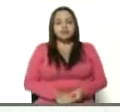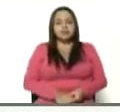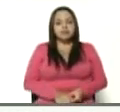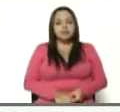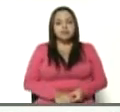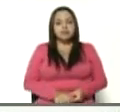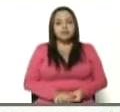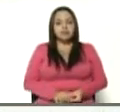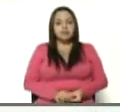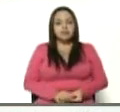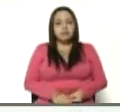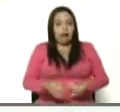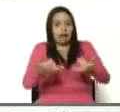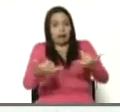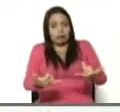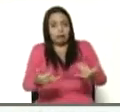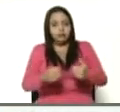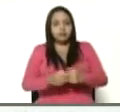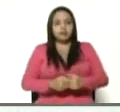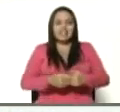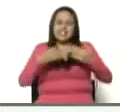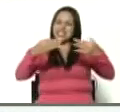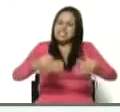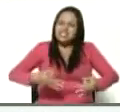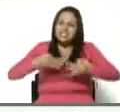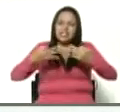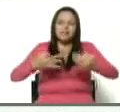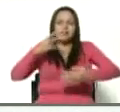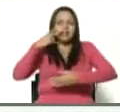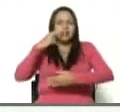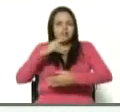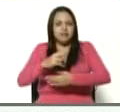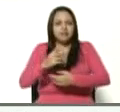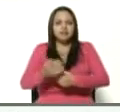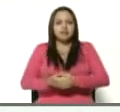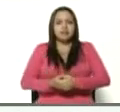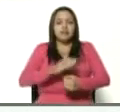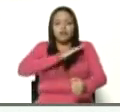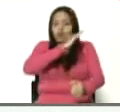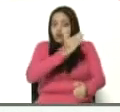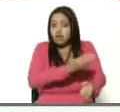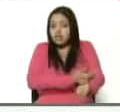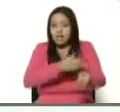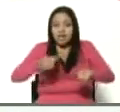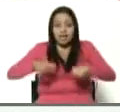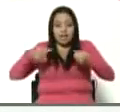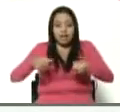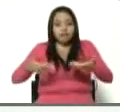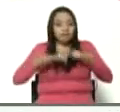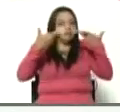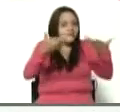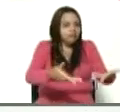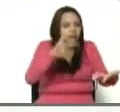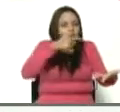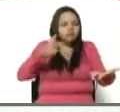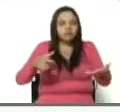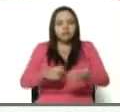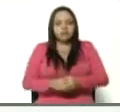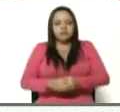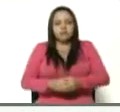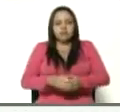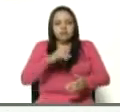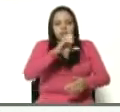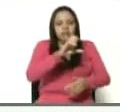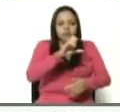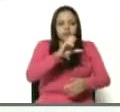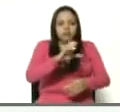Ahora, hay que siempre estar encima de fortalecer los CLAP y que los CLAP lleguen al pueblo. Los CLAP, los